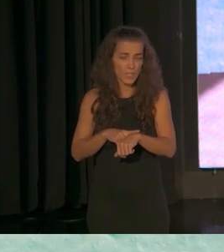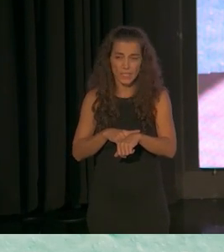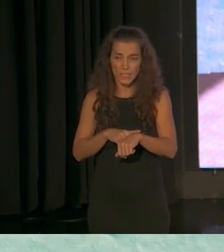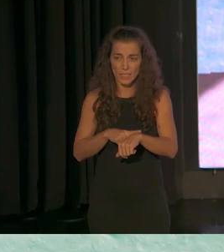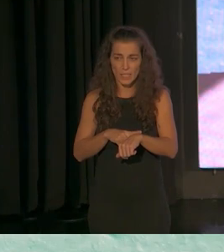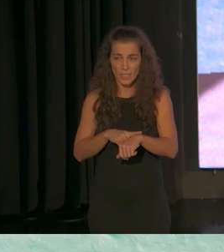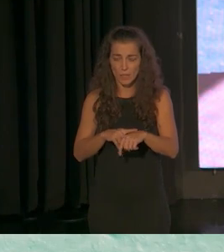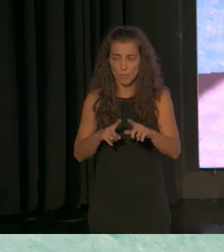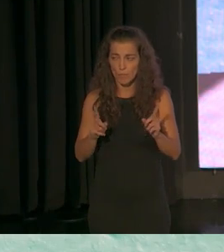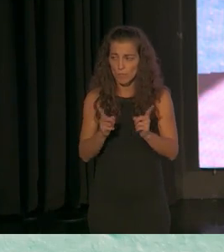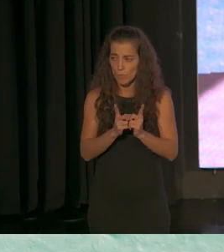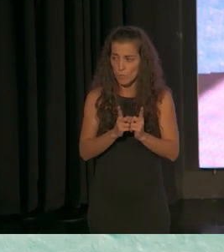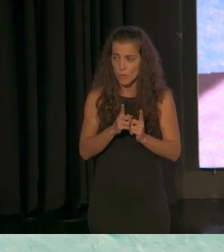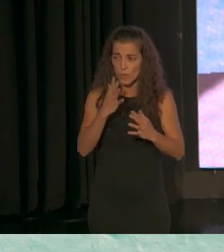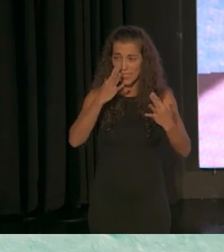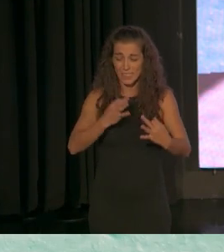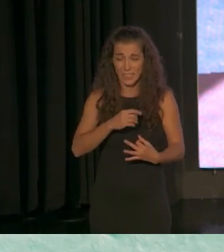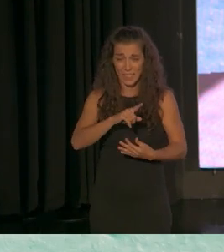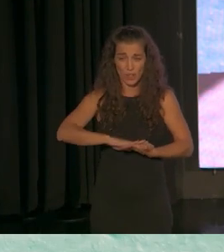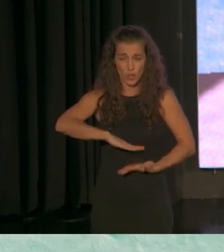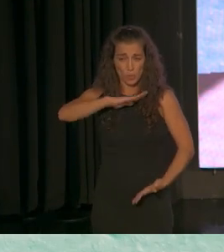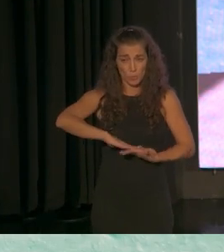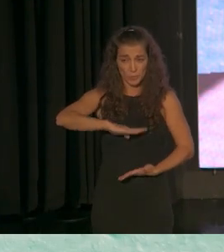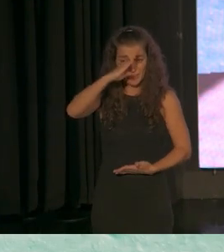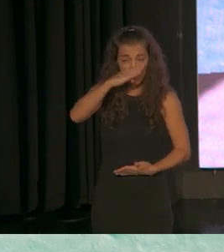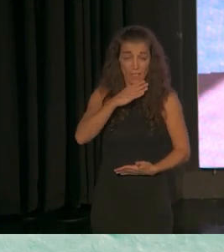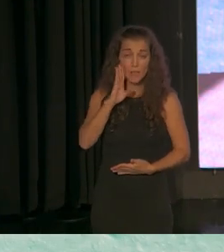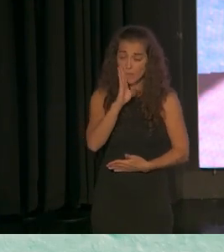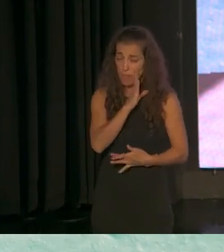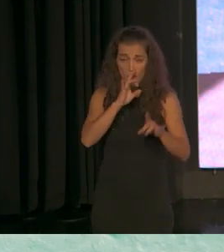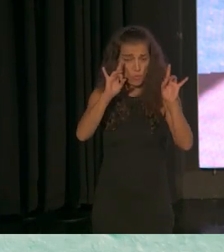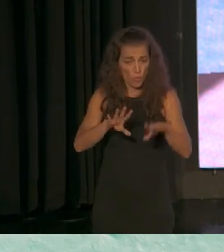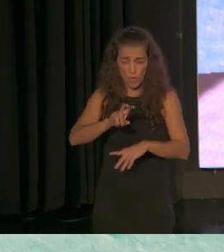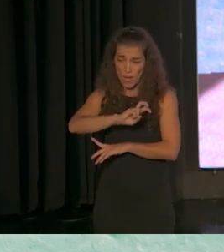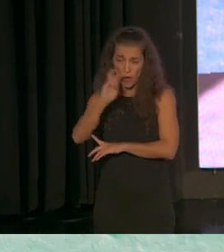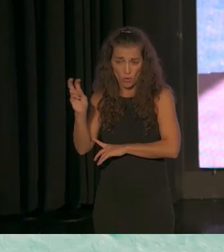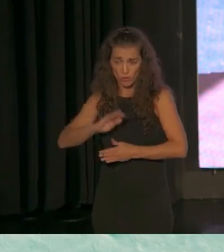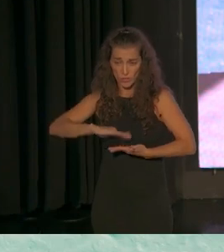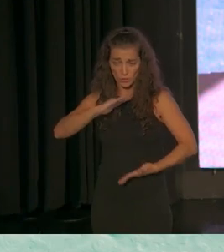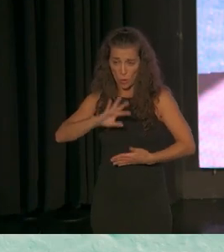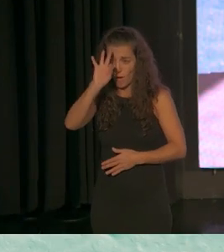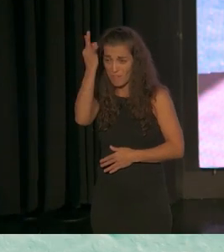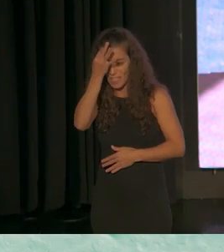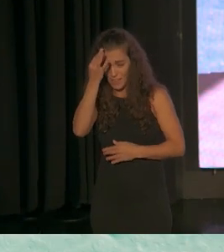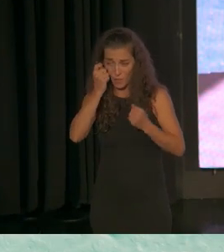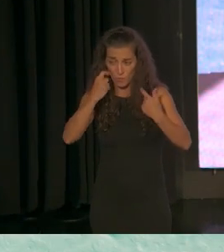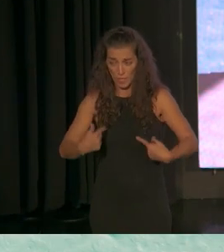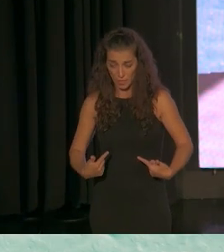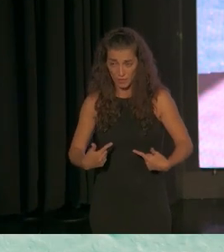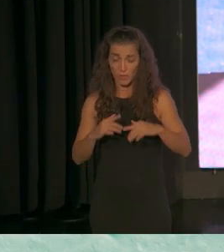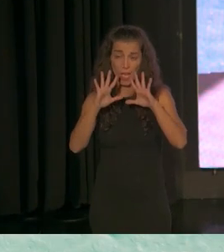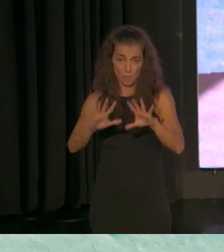la competencia aparental como cualquier otra competencia o habilidad que tenemos los humanos se